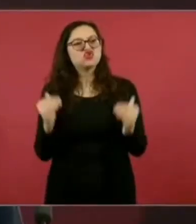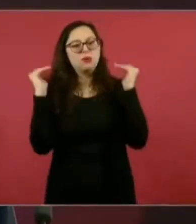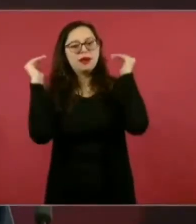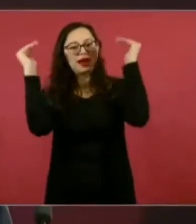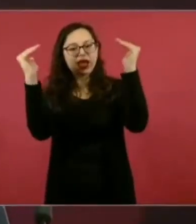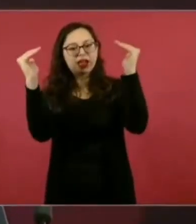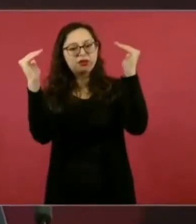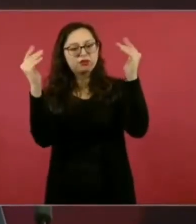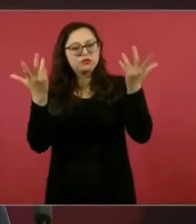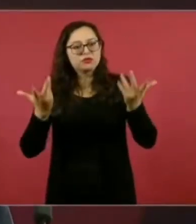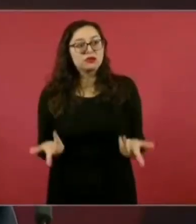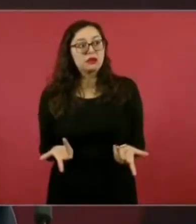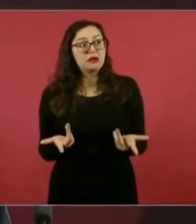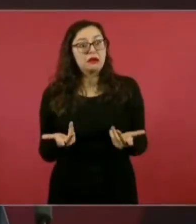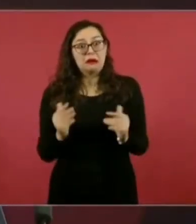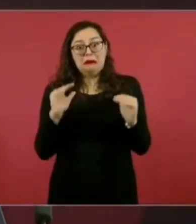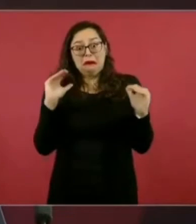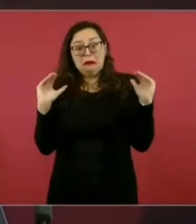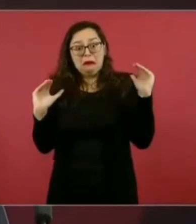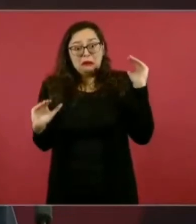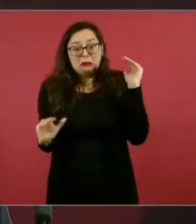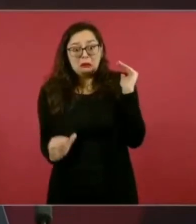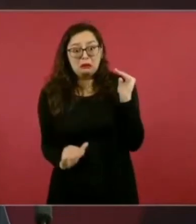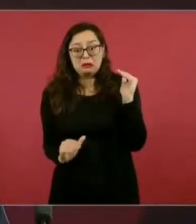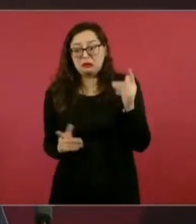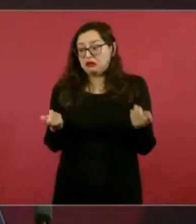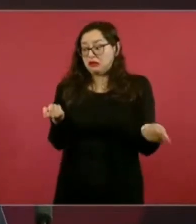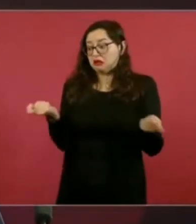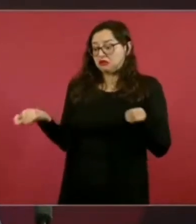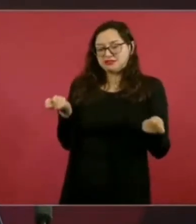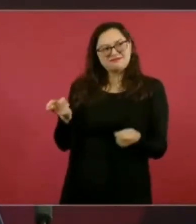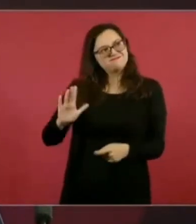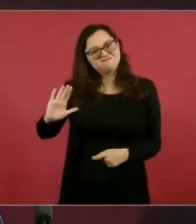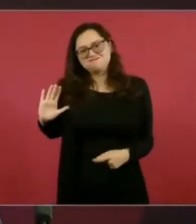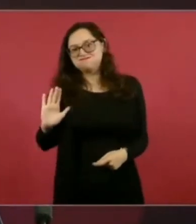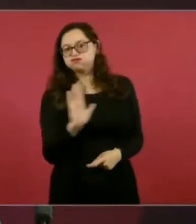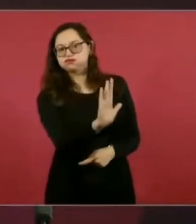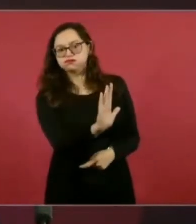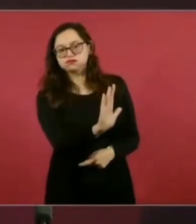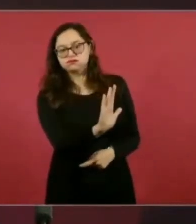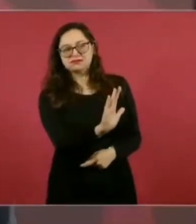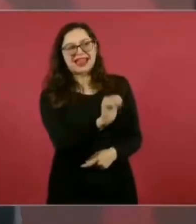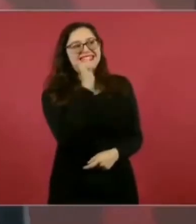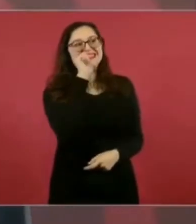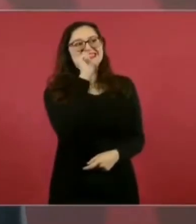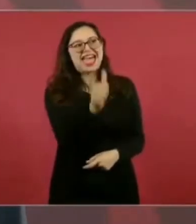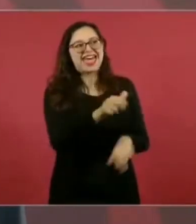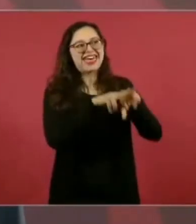es colonia ni tierra de conquista de nadie.